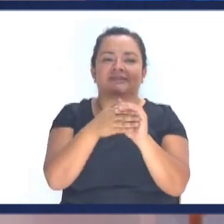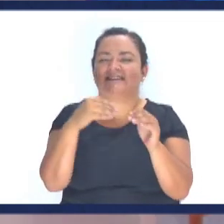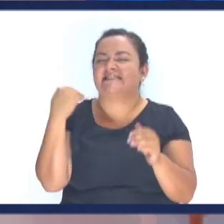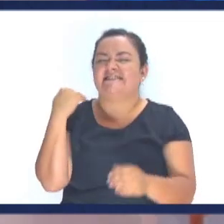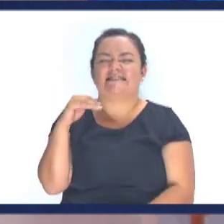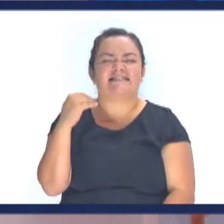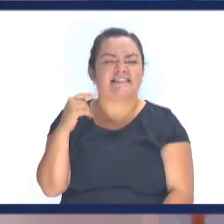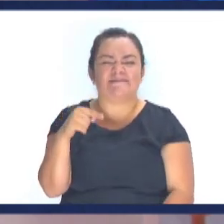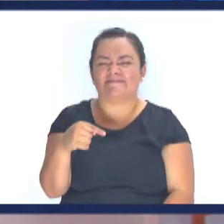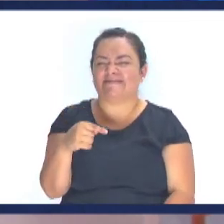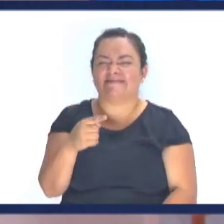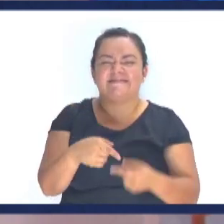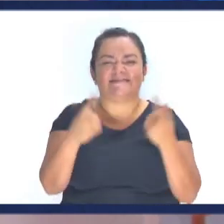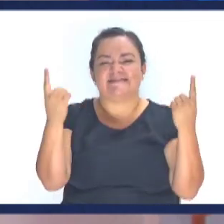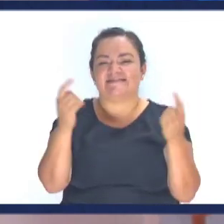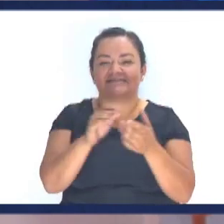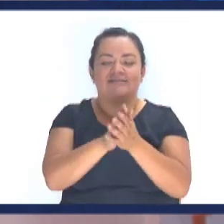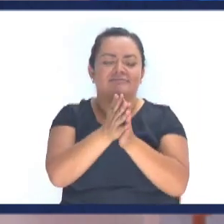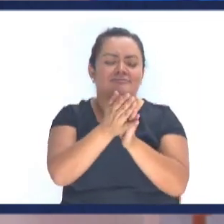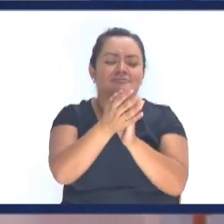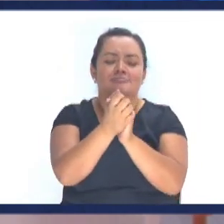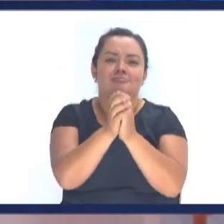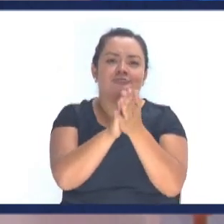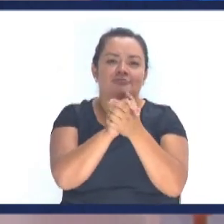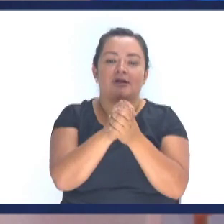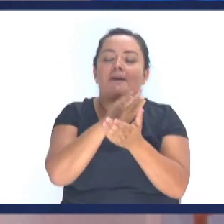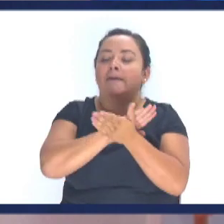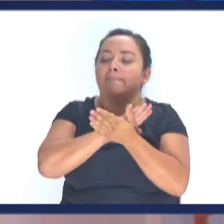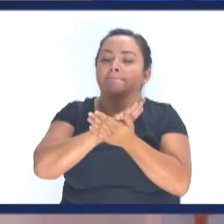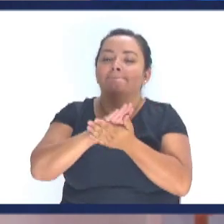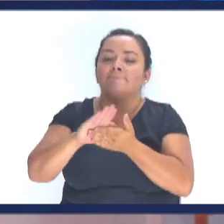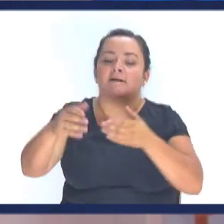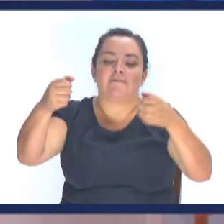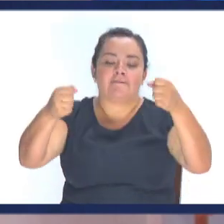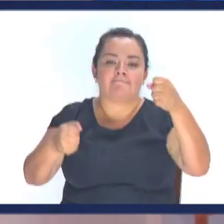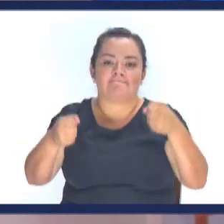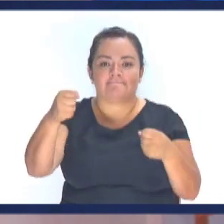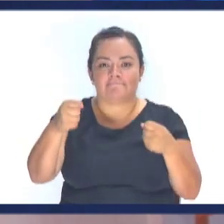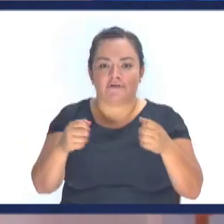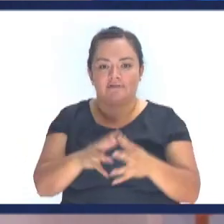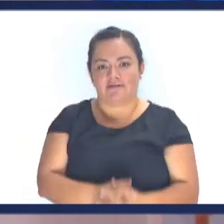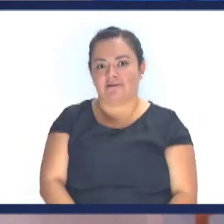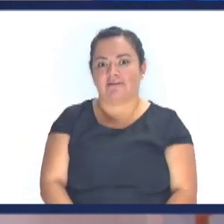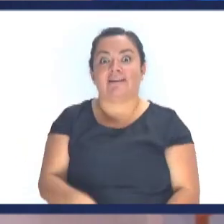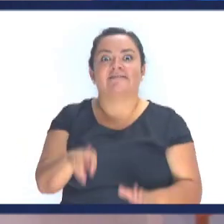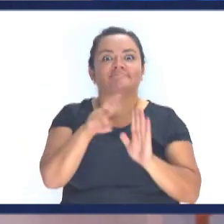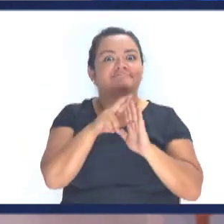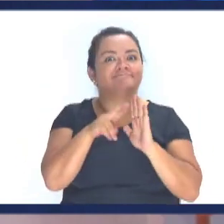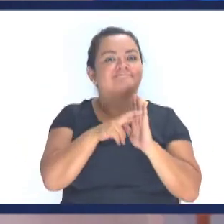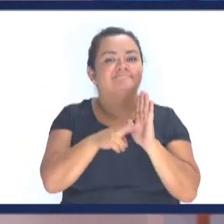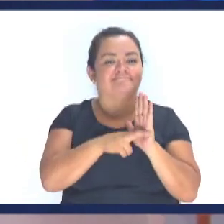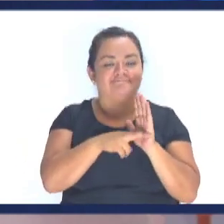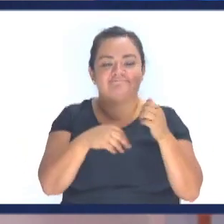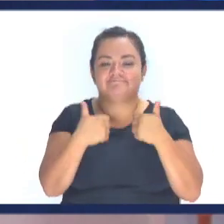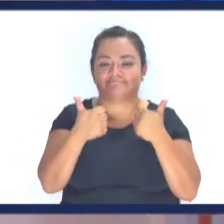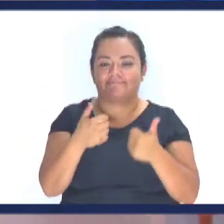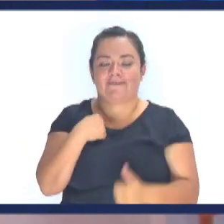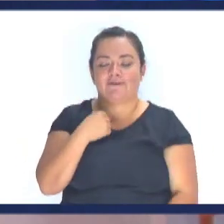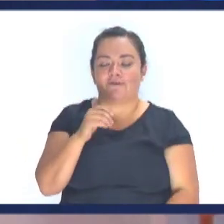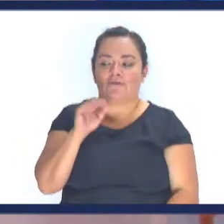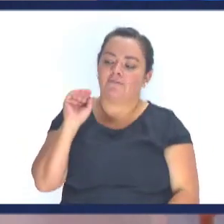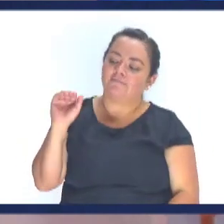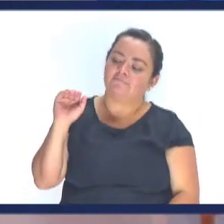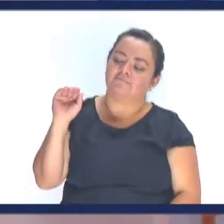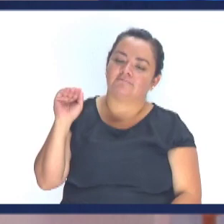el pleito eterno Entre mi papá Y mi mamá Amén Por favor Me limpian El timón Esas eran las reglas Bueno Como yo